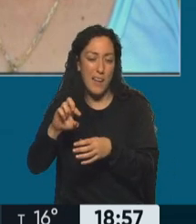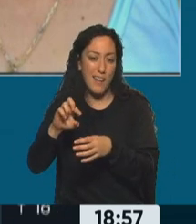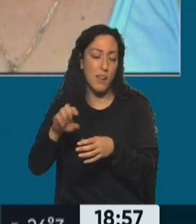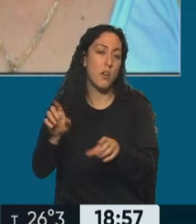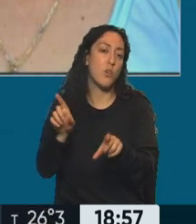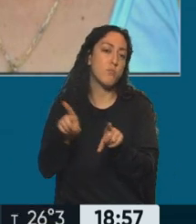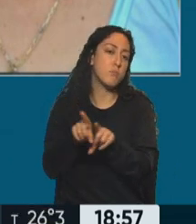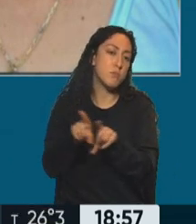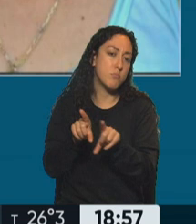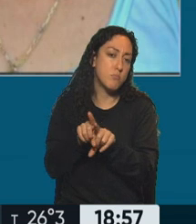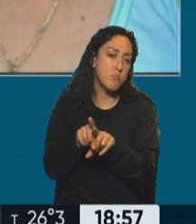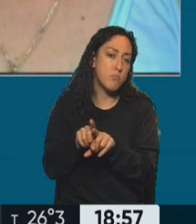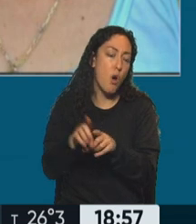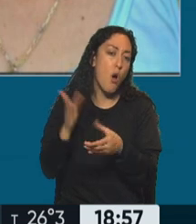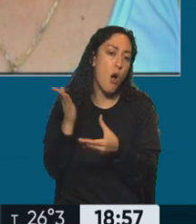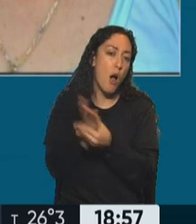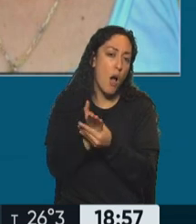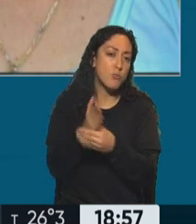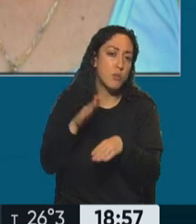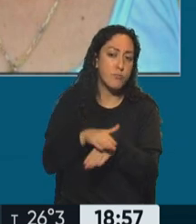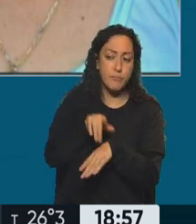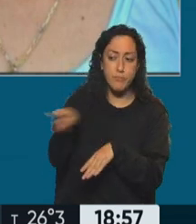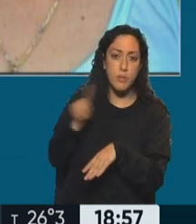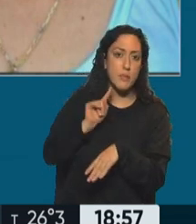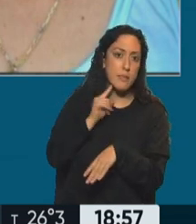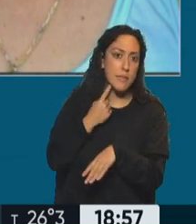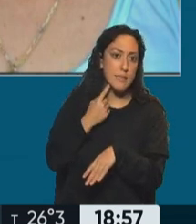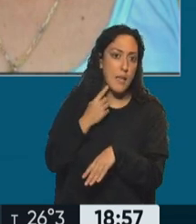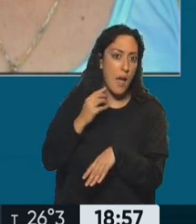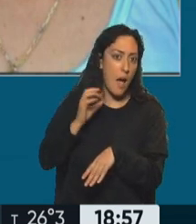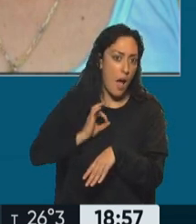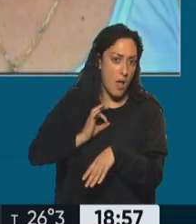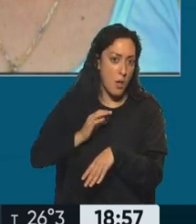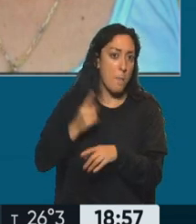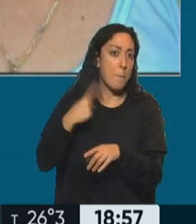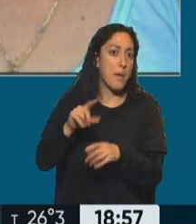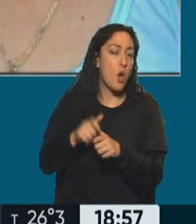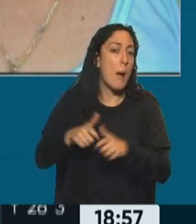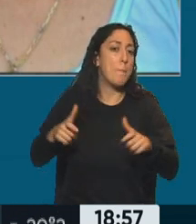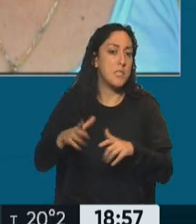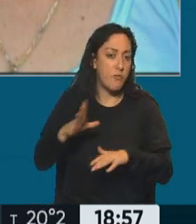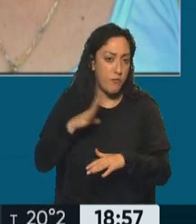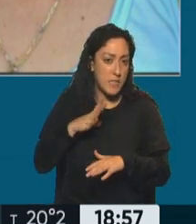o una causa que está condenada a 13 años pero con una ampliación. Esta ni siquiera tiene fecha de juicio.